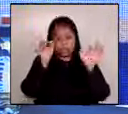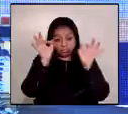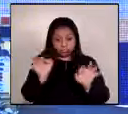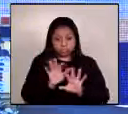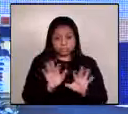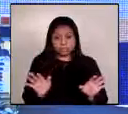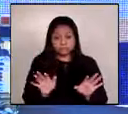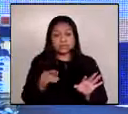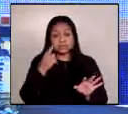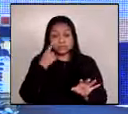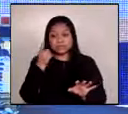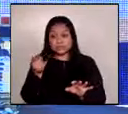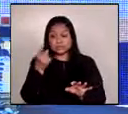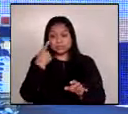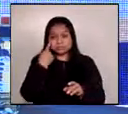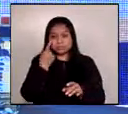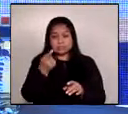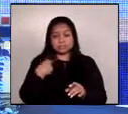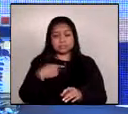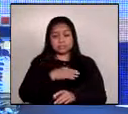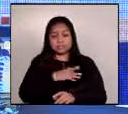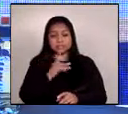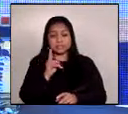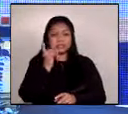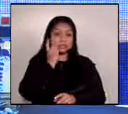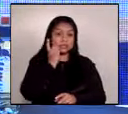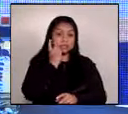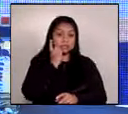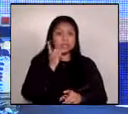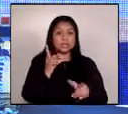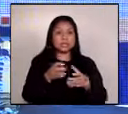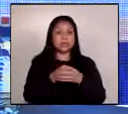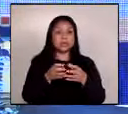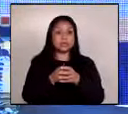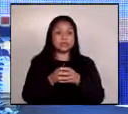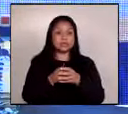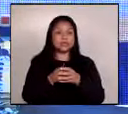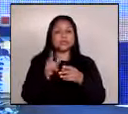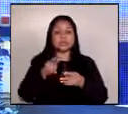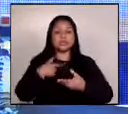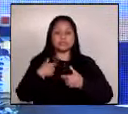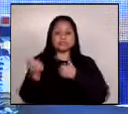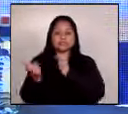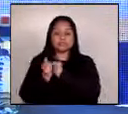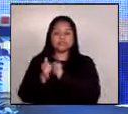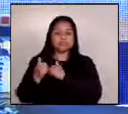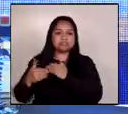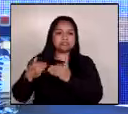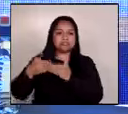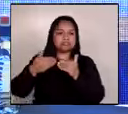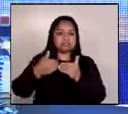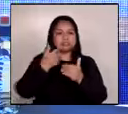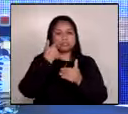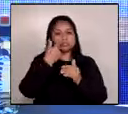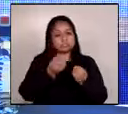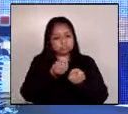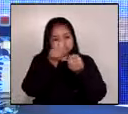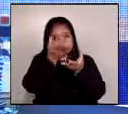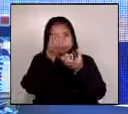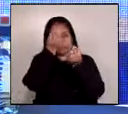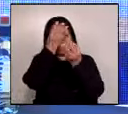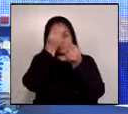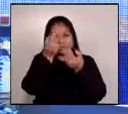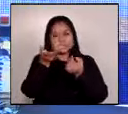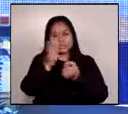el ministerio como la dirección como la comisión pues dará el acompañamiento respectivo y se les dará la información a